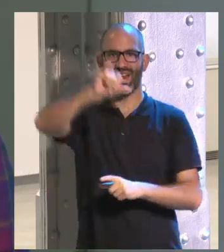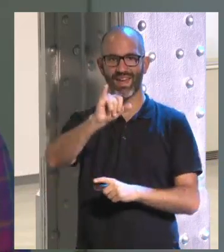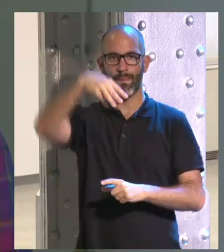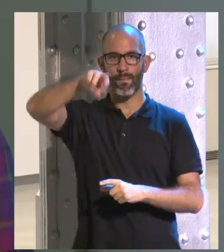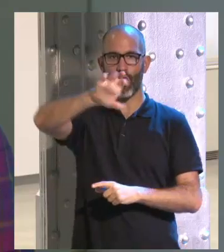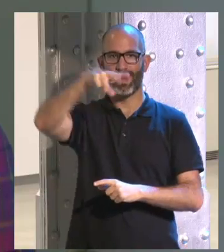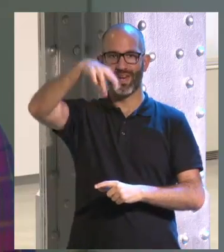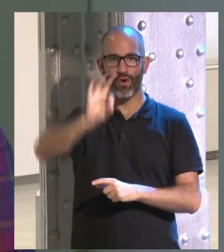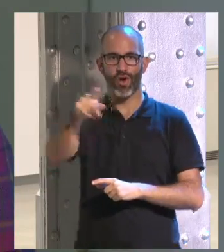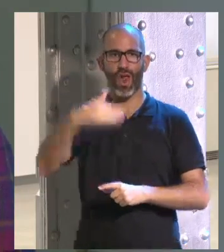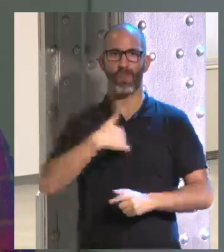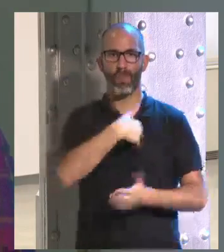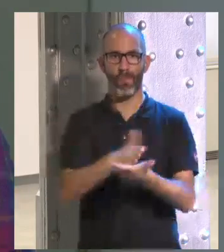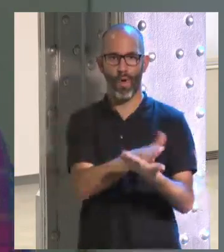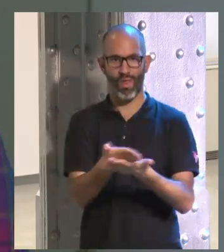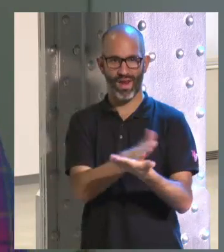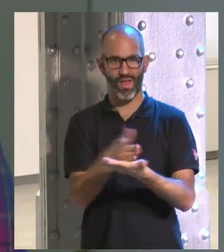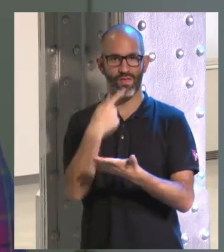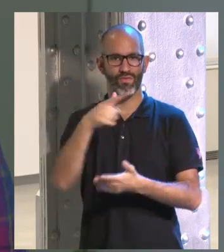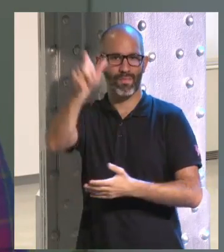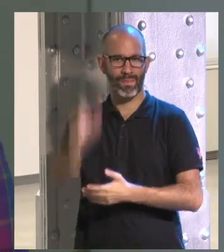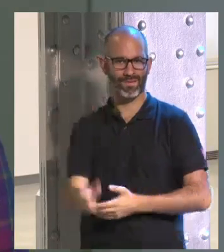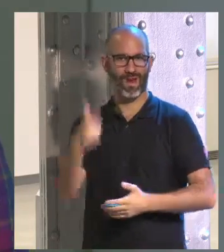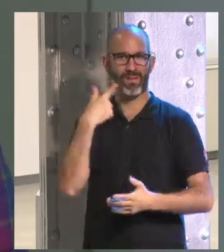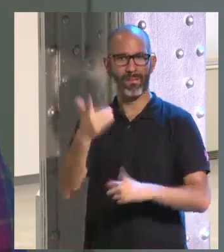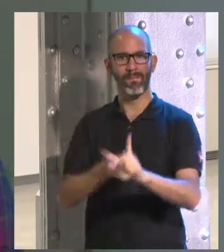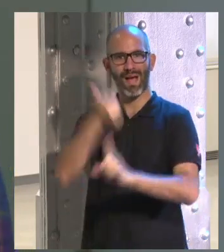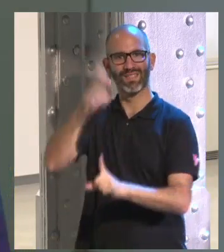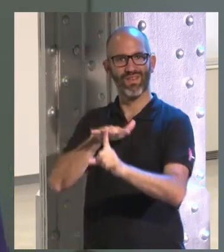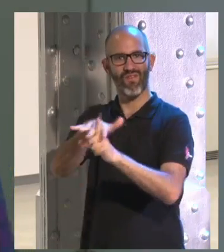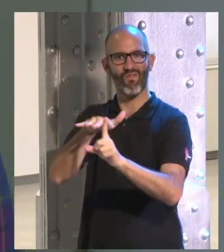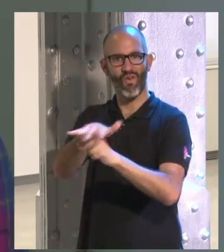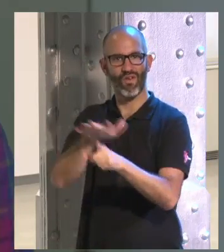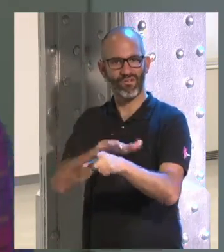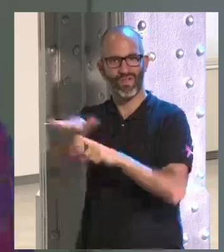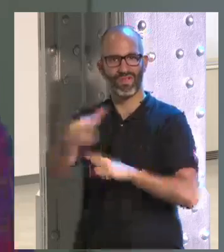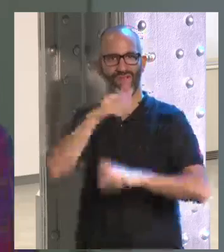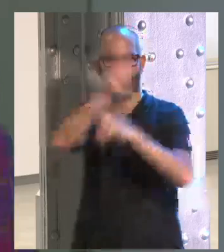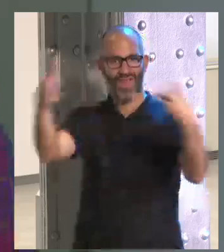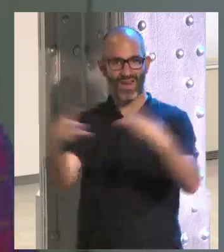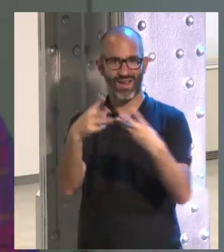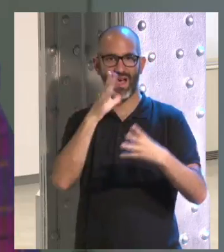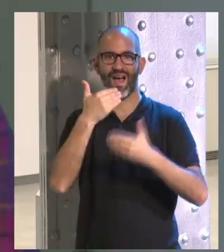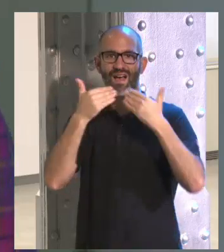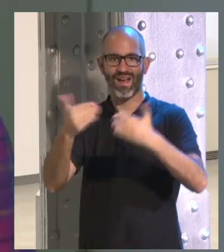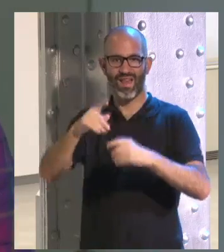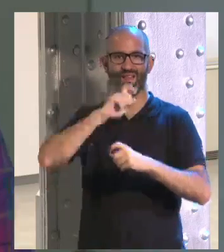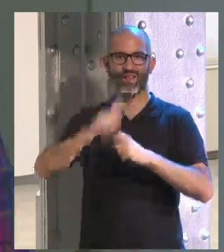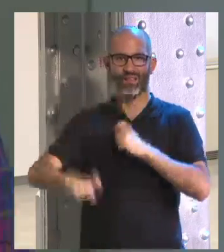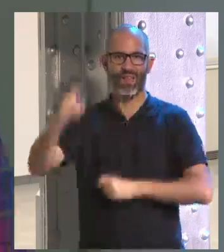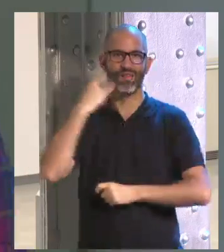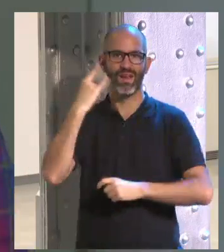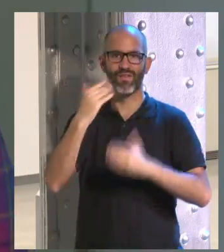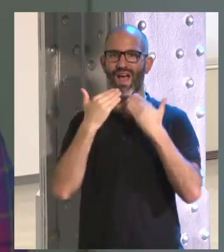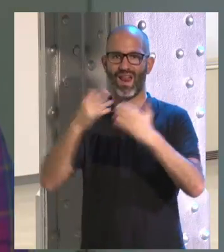considerado entre los jóvenes como los personajes públicos más influyentes de Internet. A todos ellos desde la Fundación Telefónica agradecemos muy especialmente